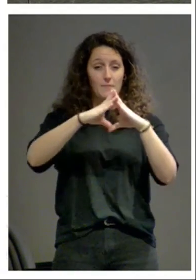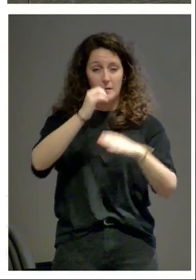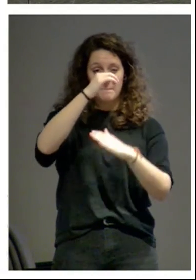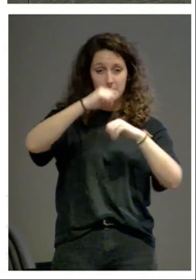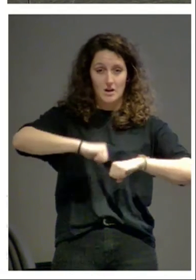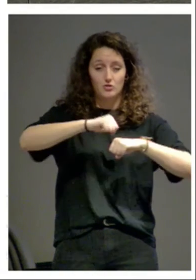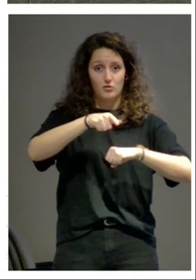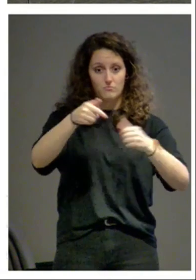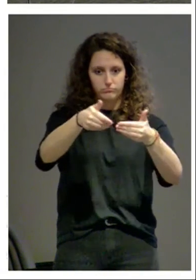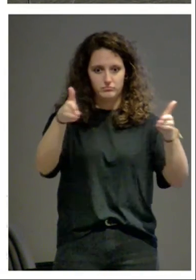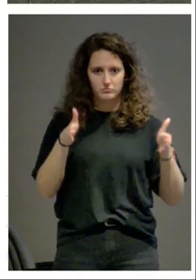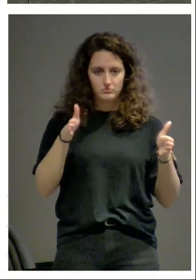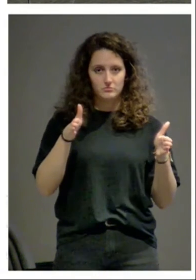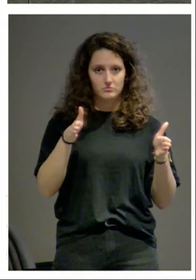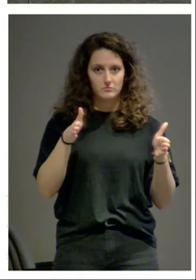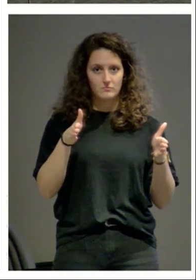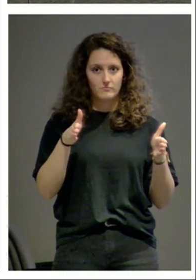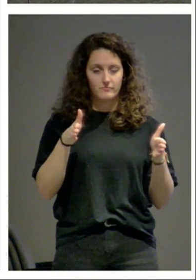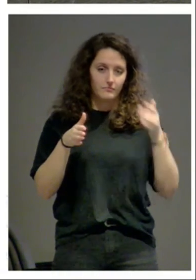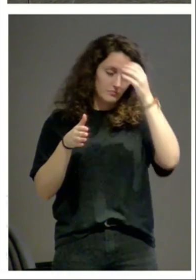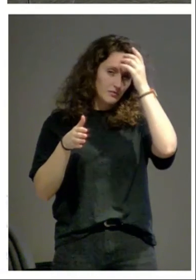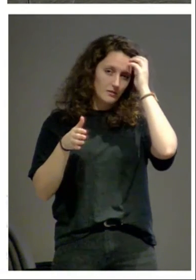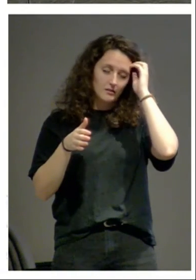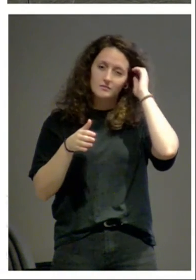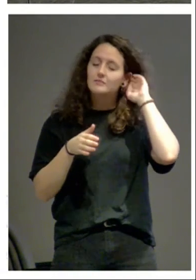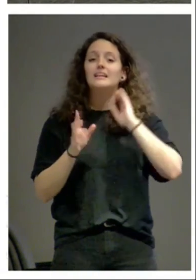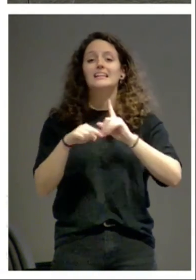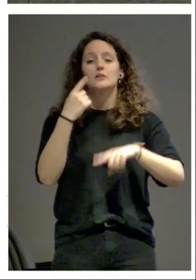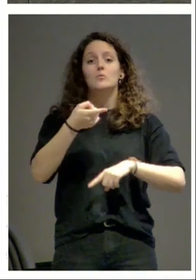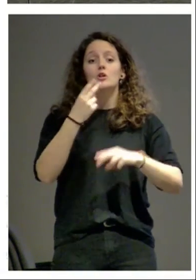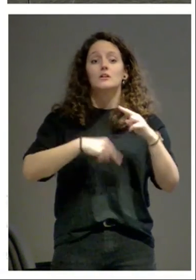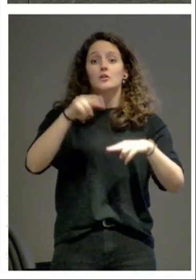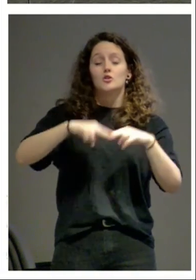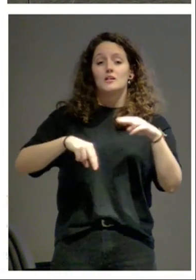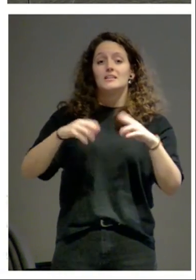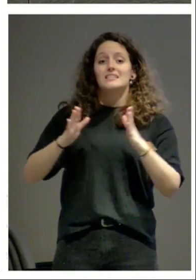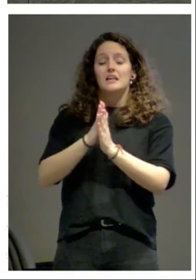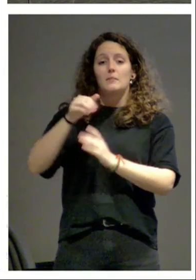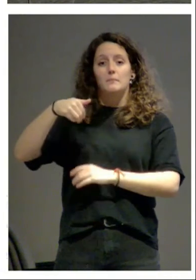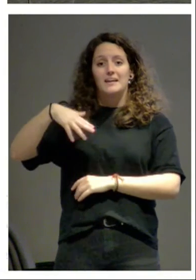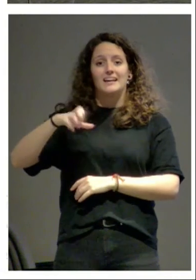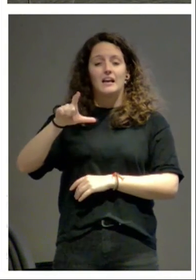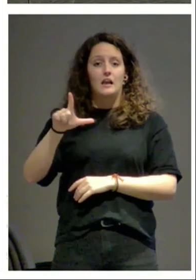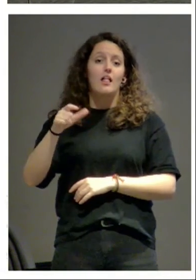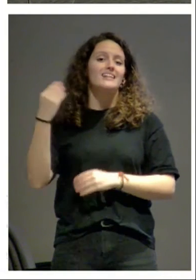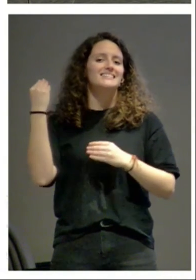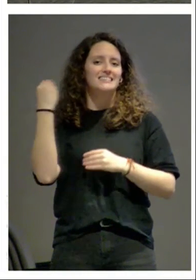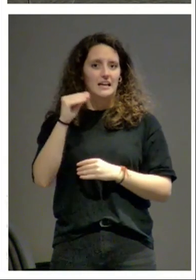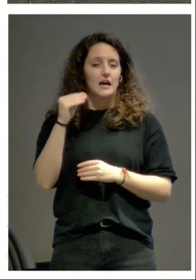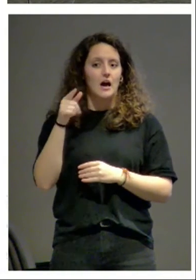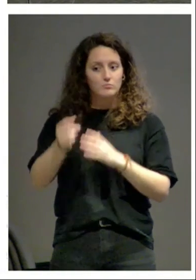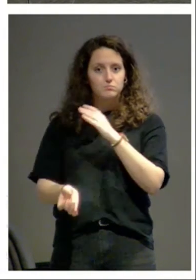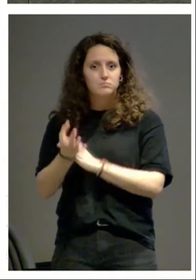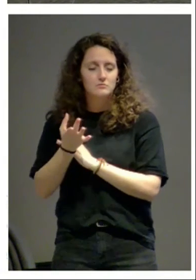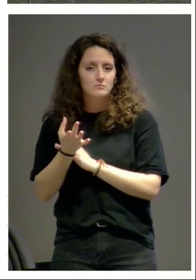manera occitana y que luego cuando construyen San Miguel de Estella parece esto es la